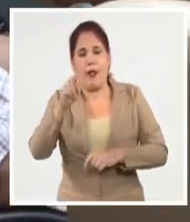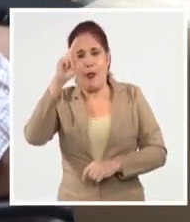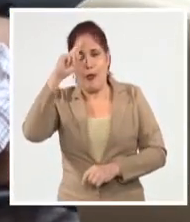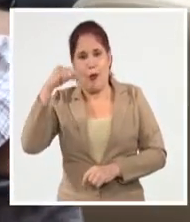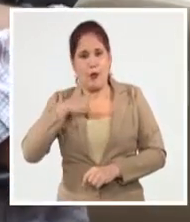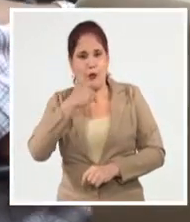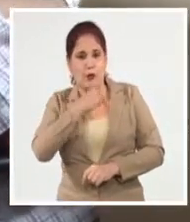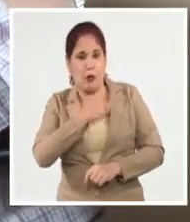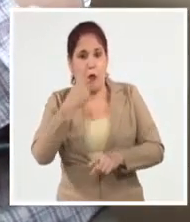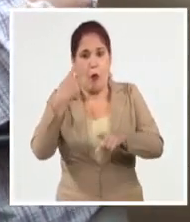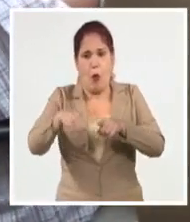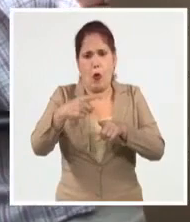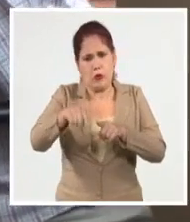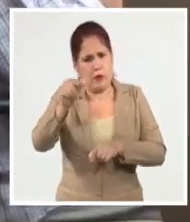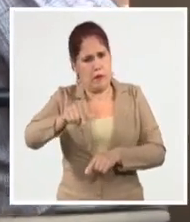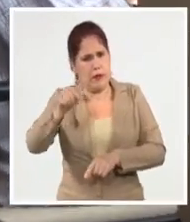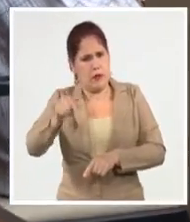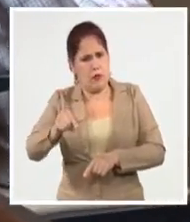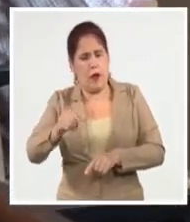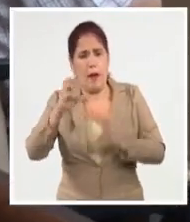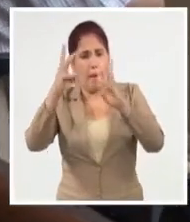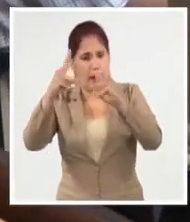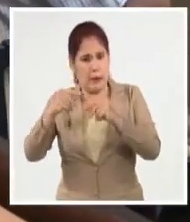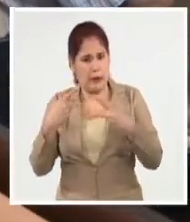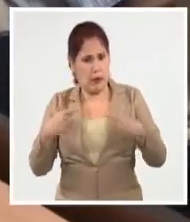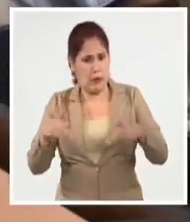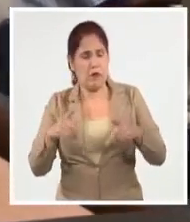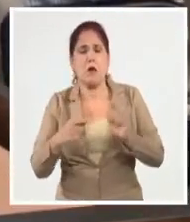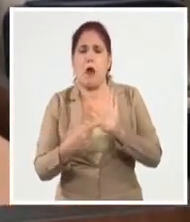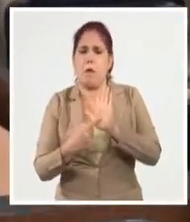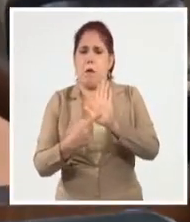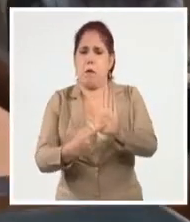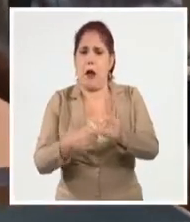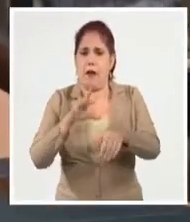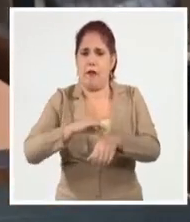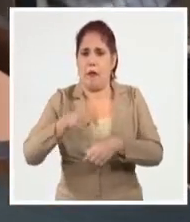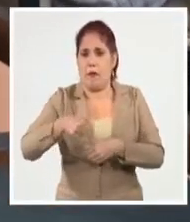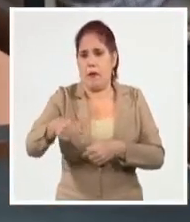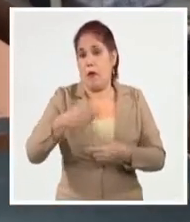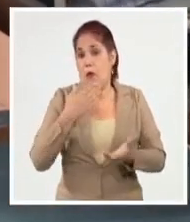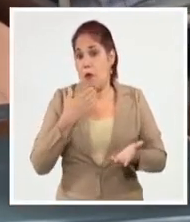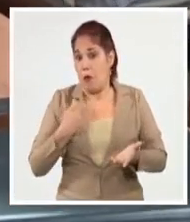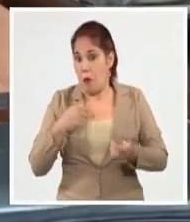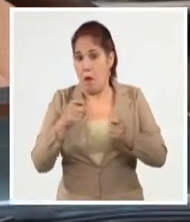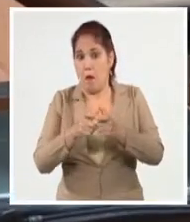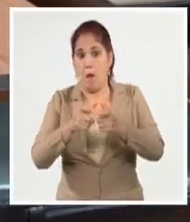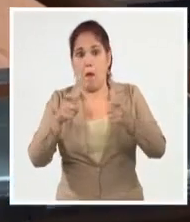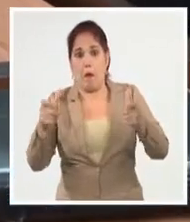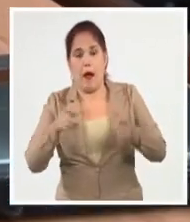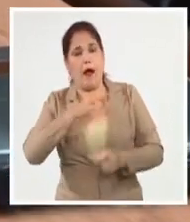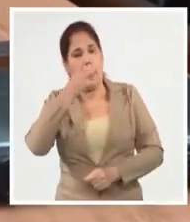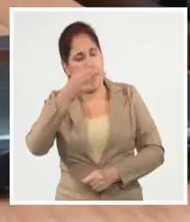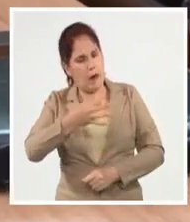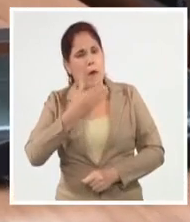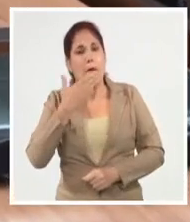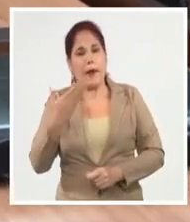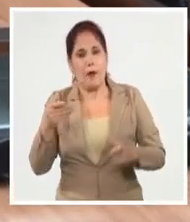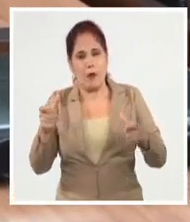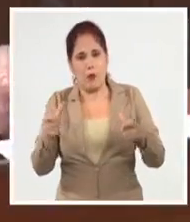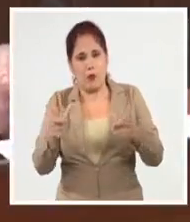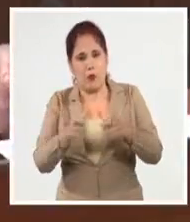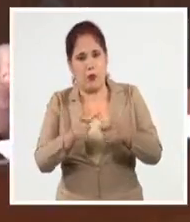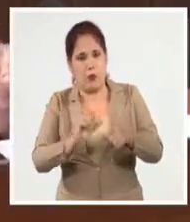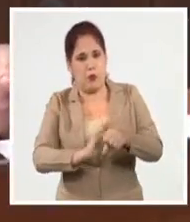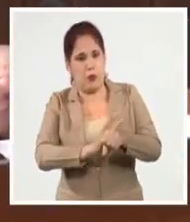Raúl Guinovar, quien presentó los modelos de pronósticos de la enfermedad para las próximas semanas, sobre los cuales dijo son favorables en